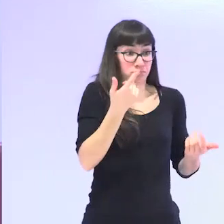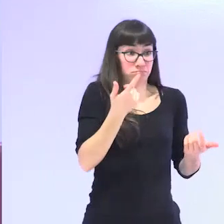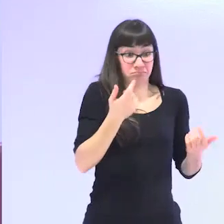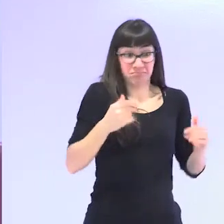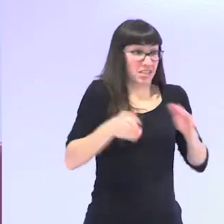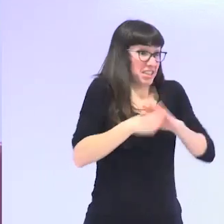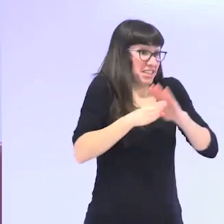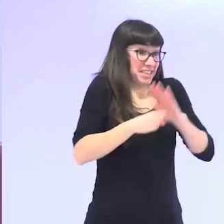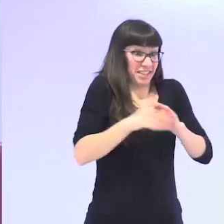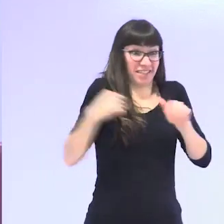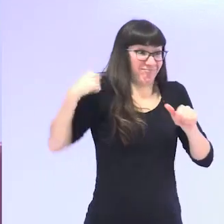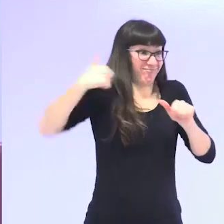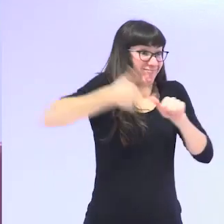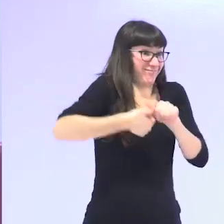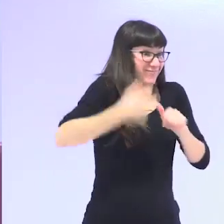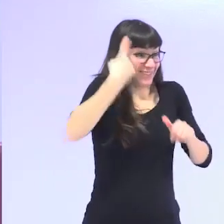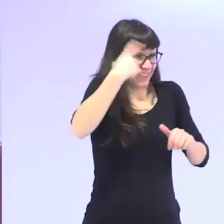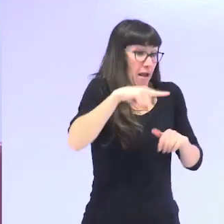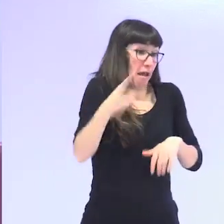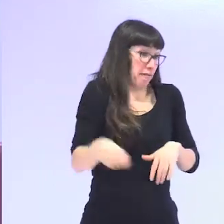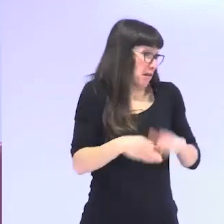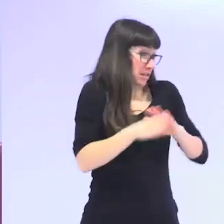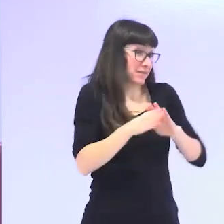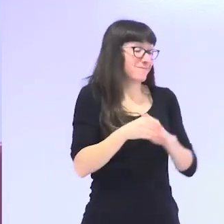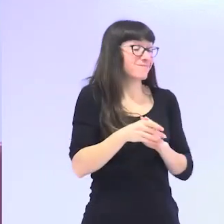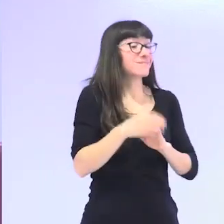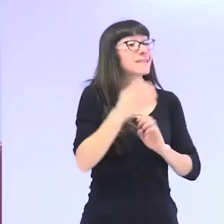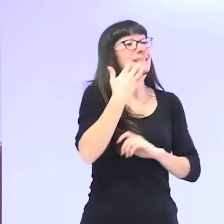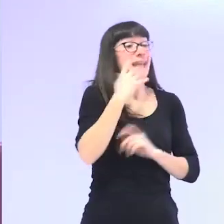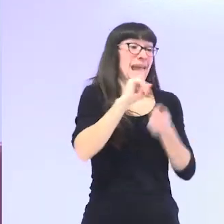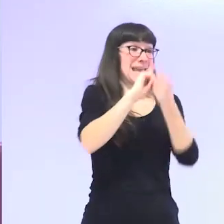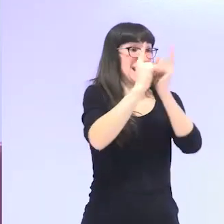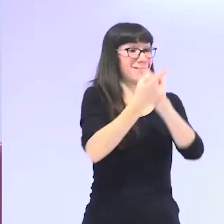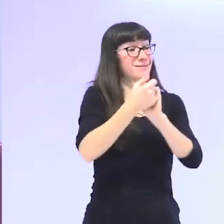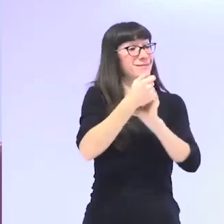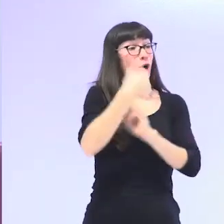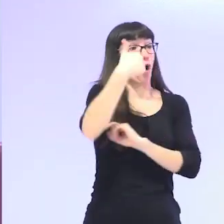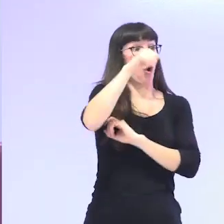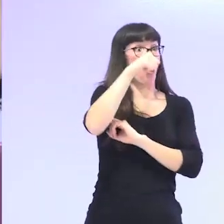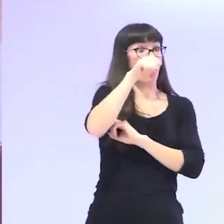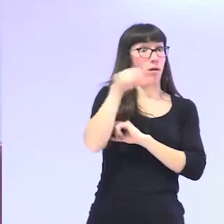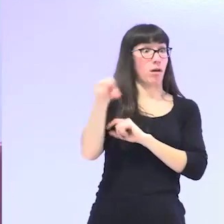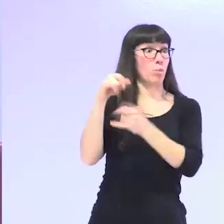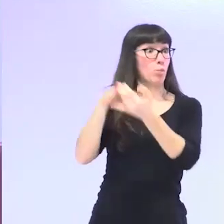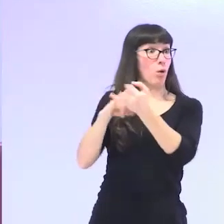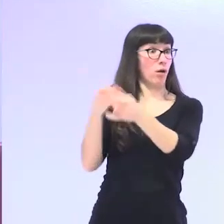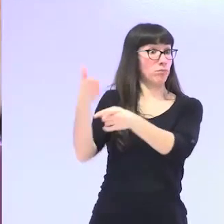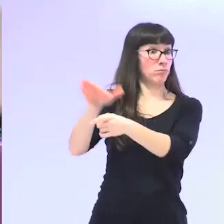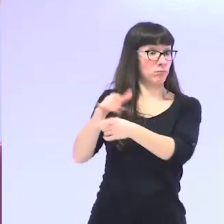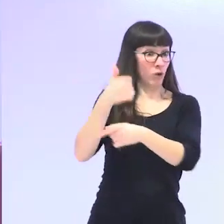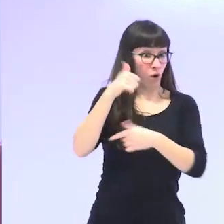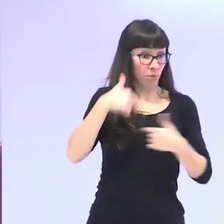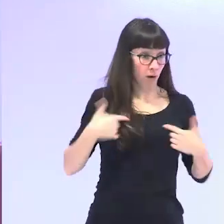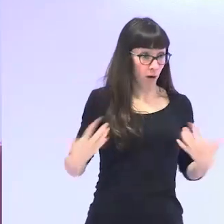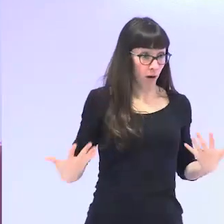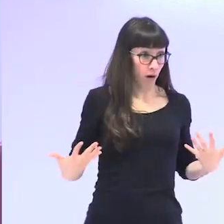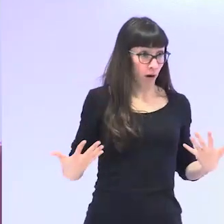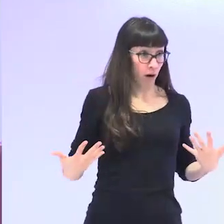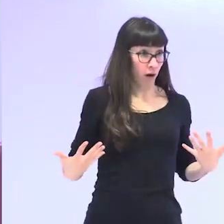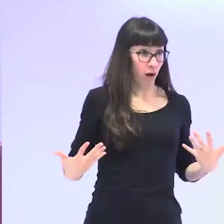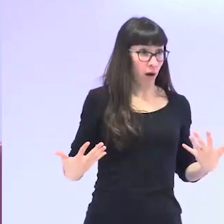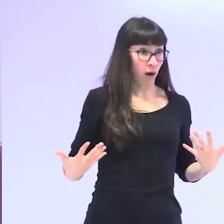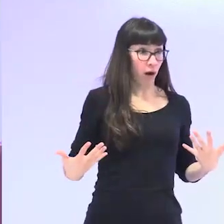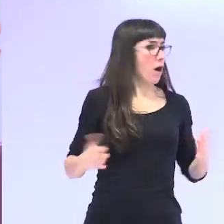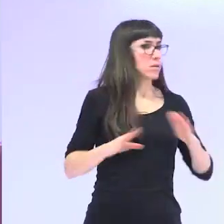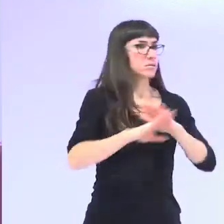como han sido amas de casa lo saben hacer todo se queda un hombre viudo y se movilizan todos los recursos